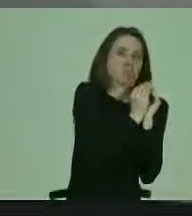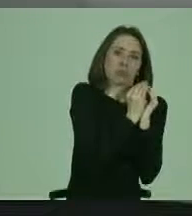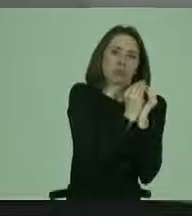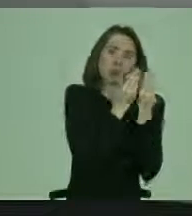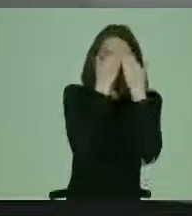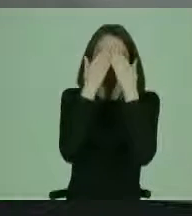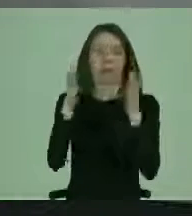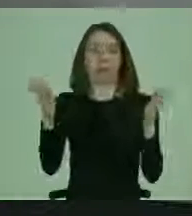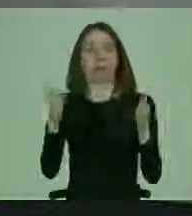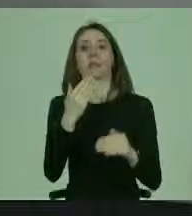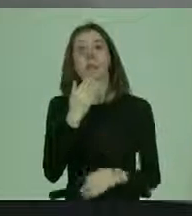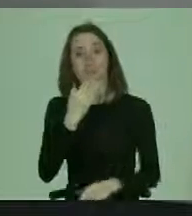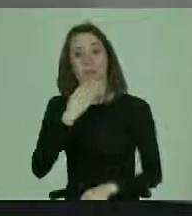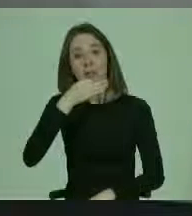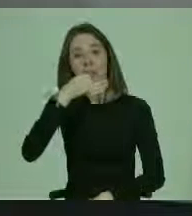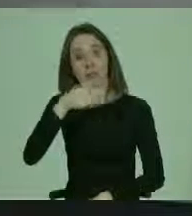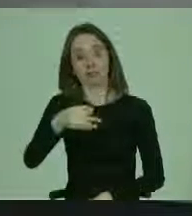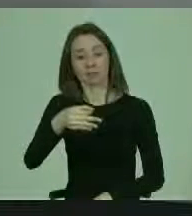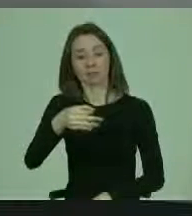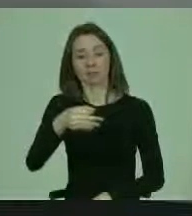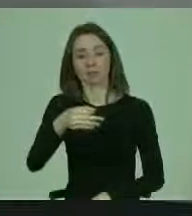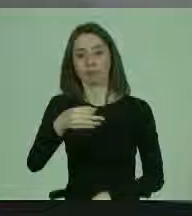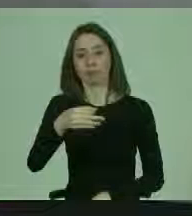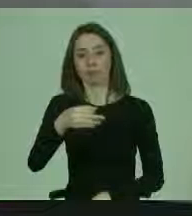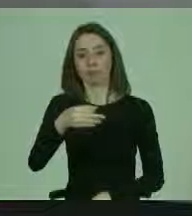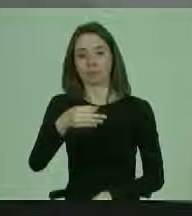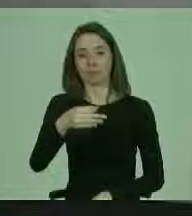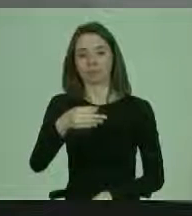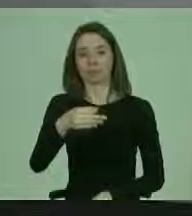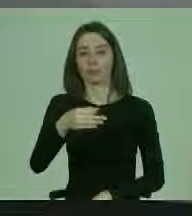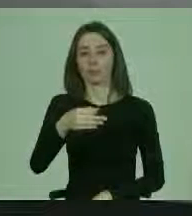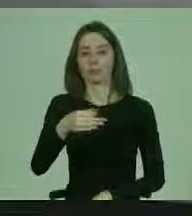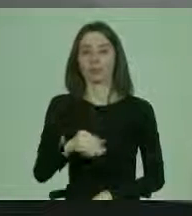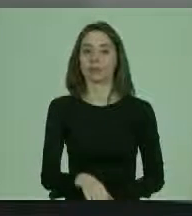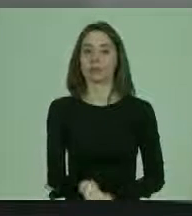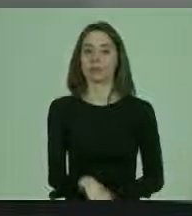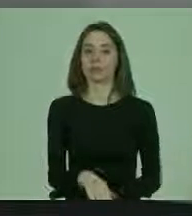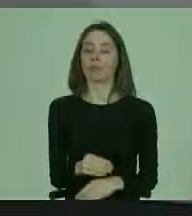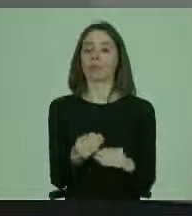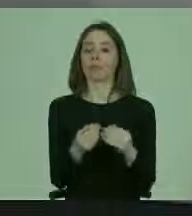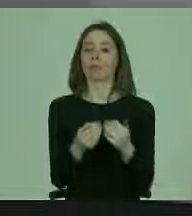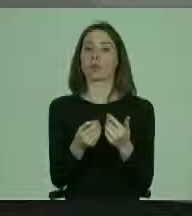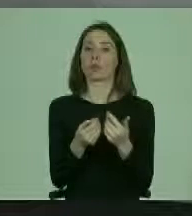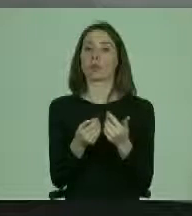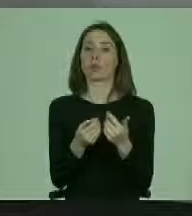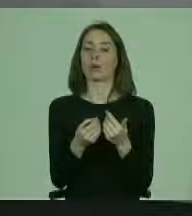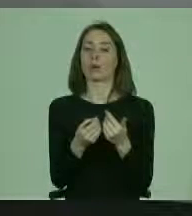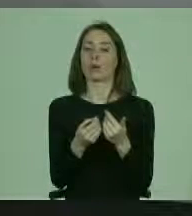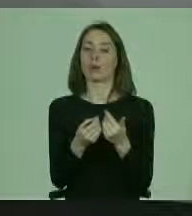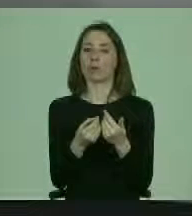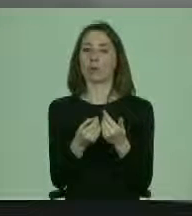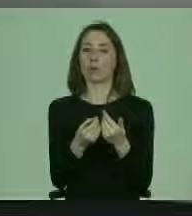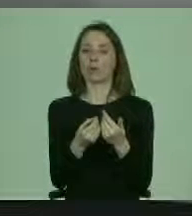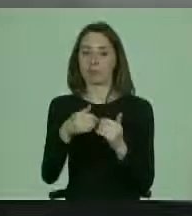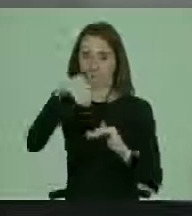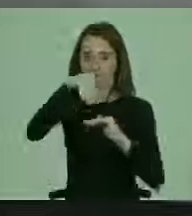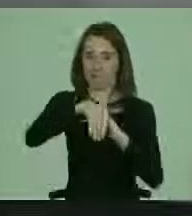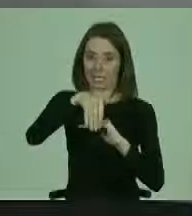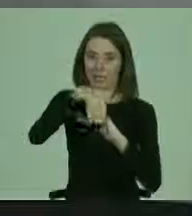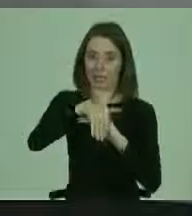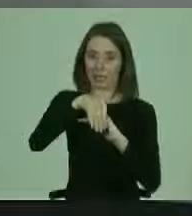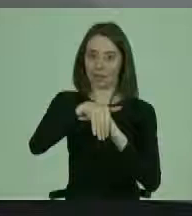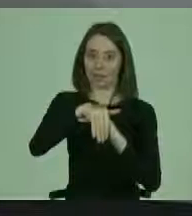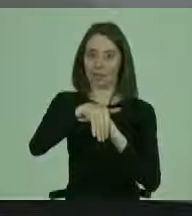Quiero decir también que cualquier, y en la tarde va